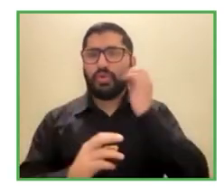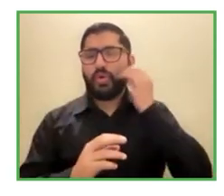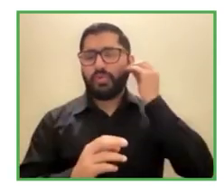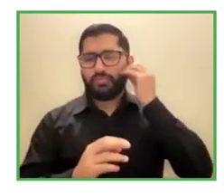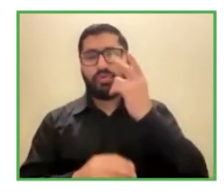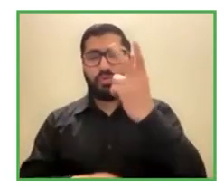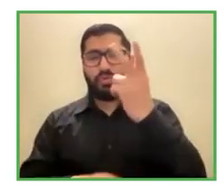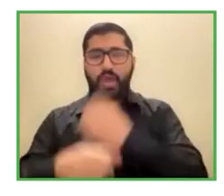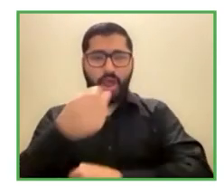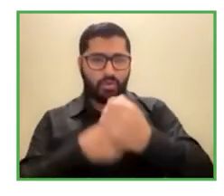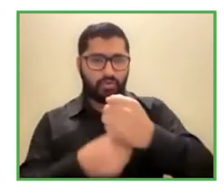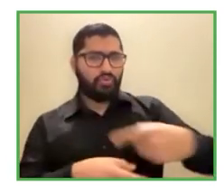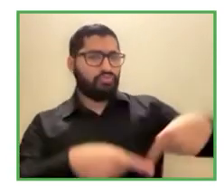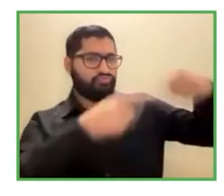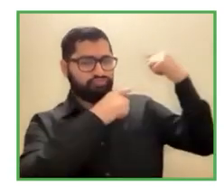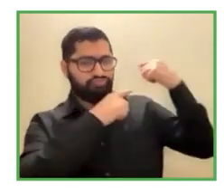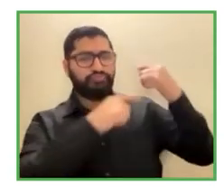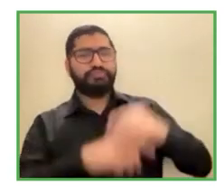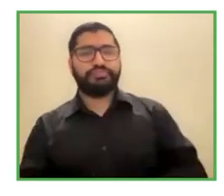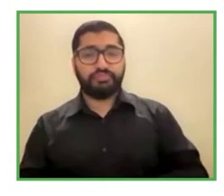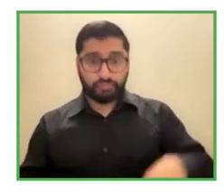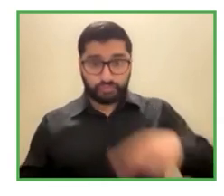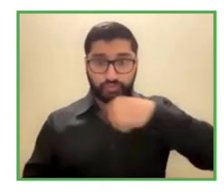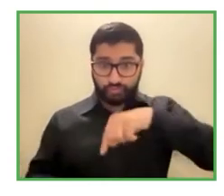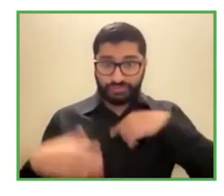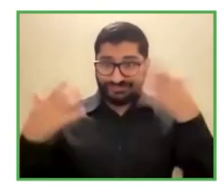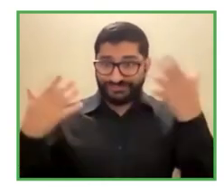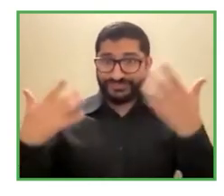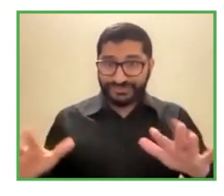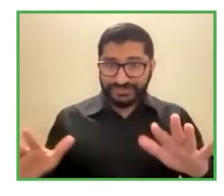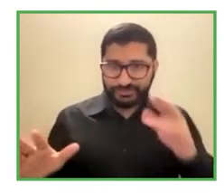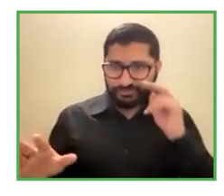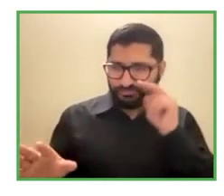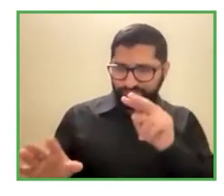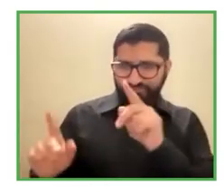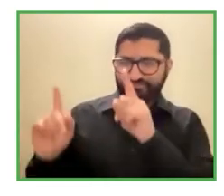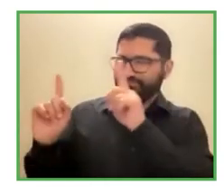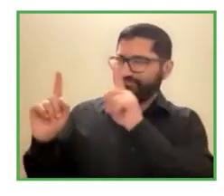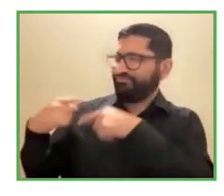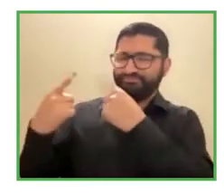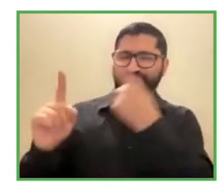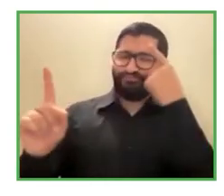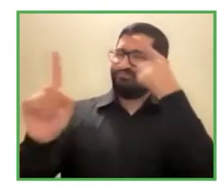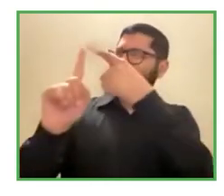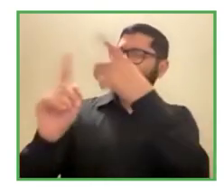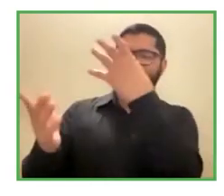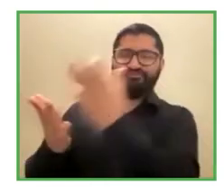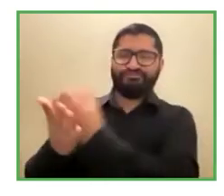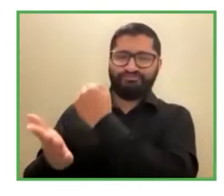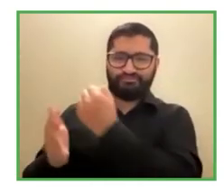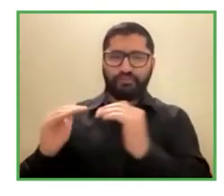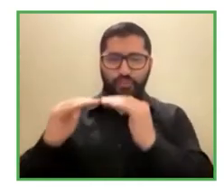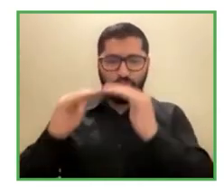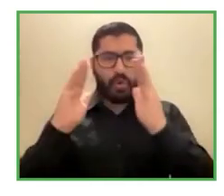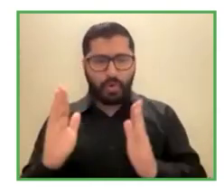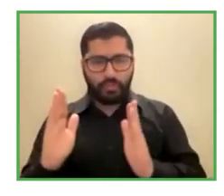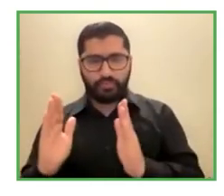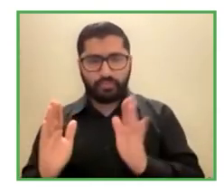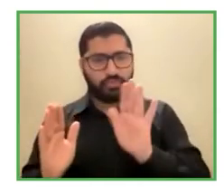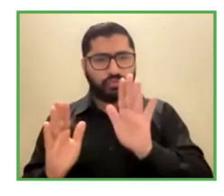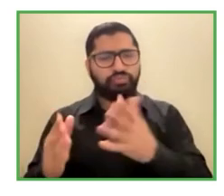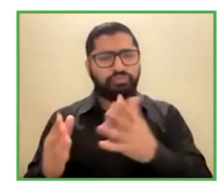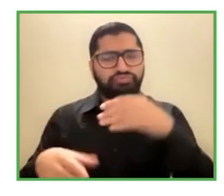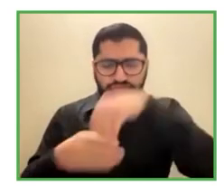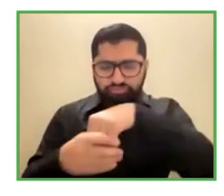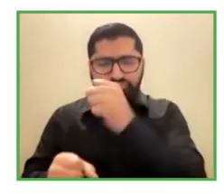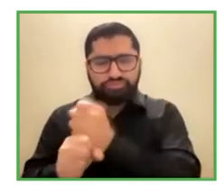un 100% por muchos años por lo tanto cuando vino el COVID-19 para nosotros simplemente seguimos trabajando de manera habitual eso es